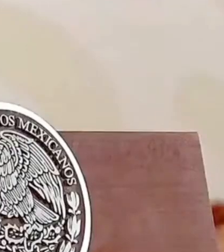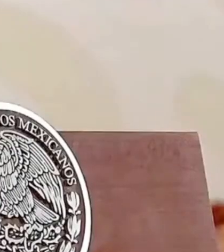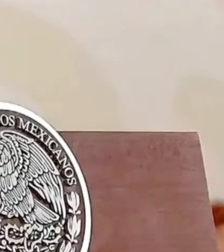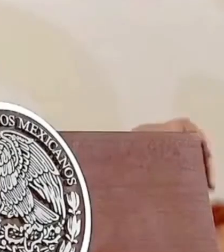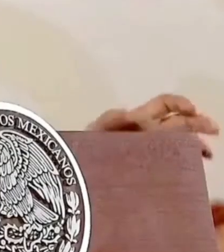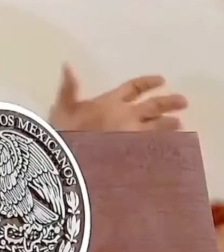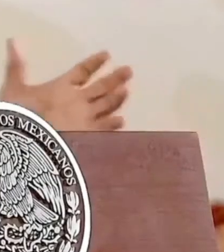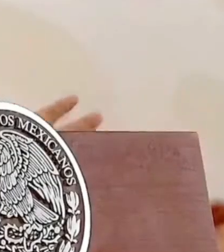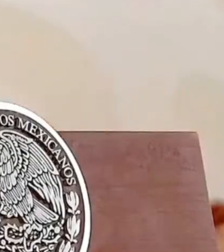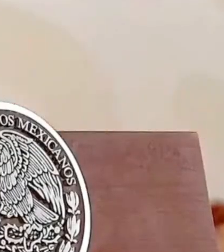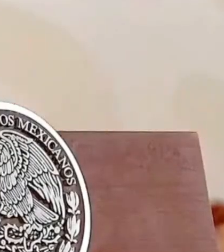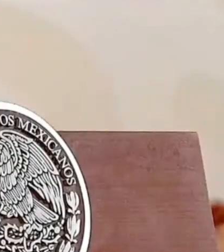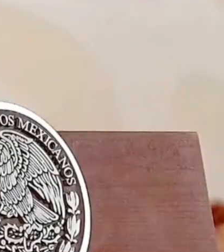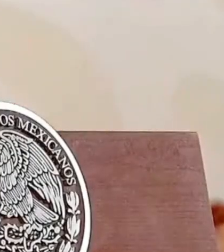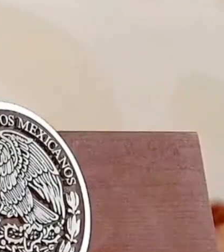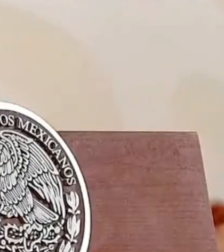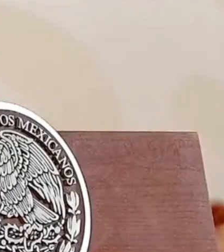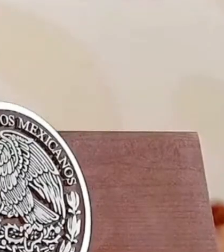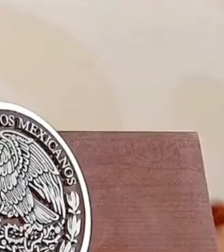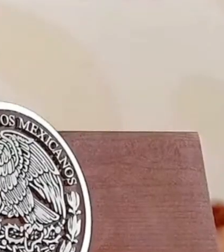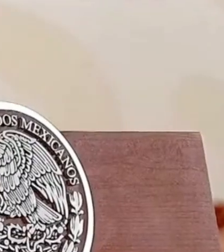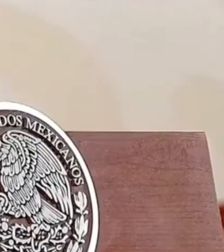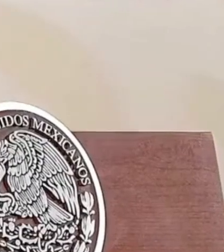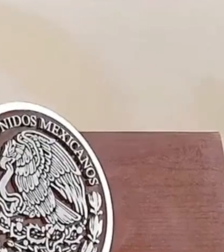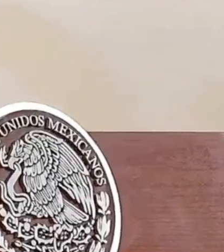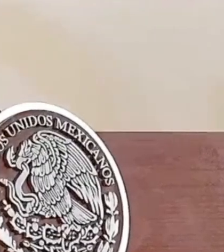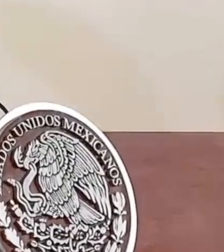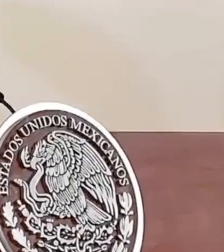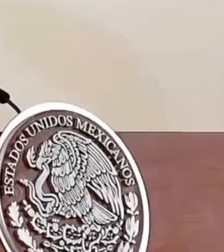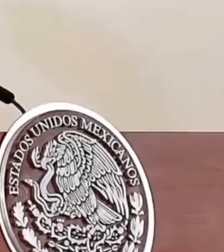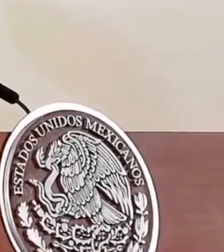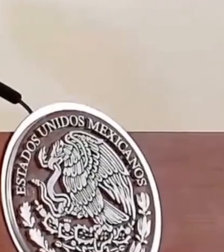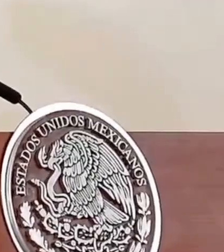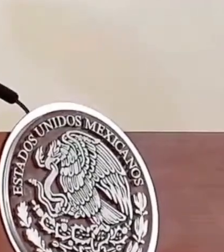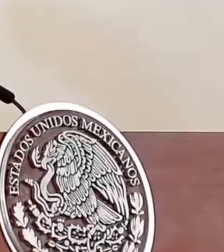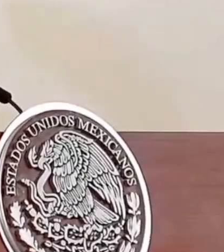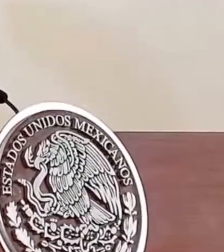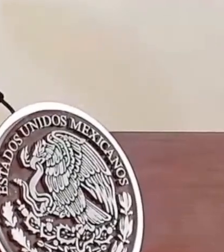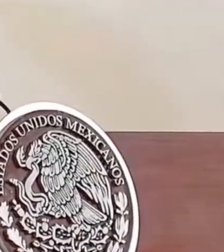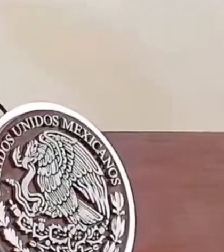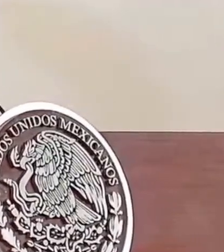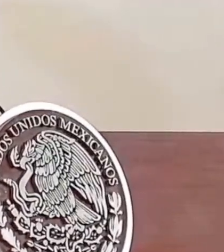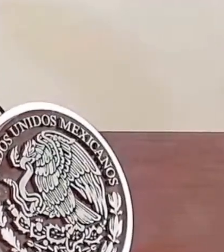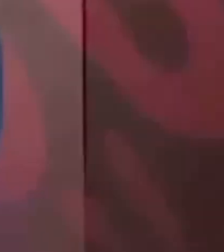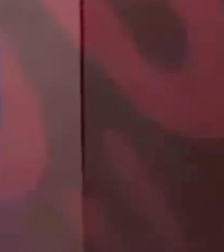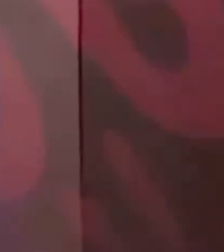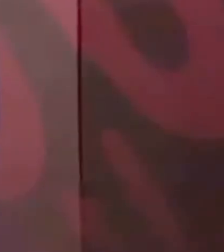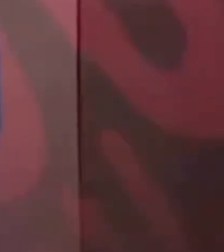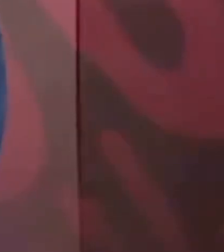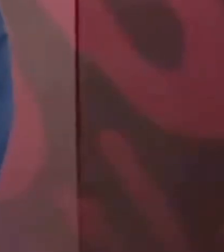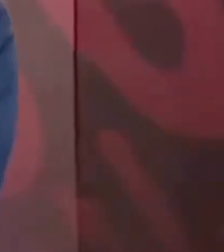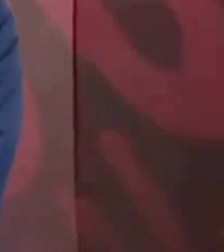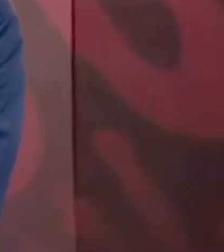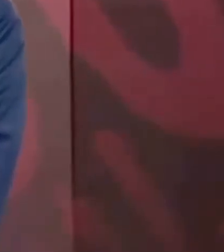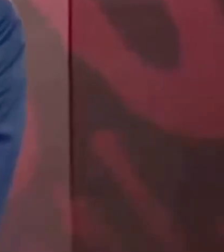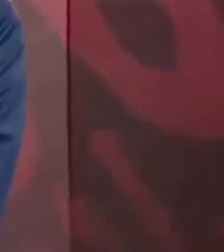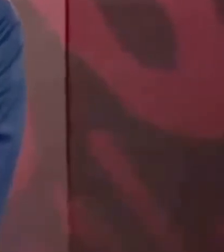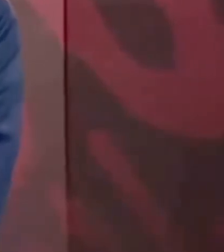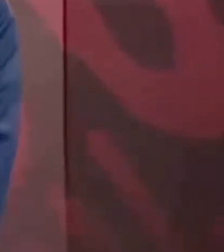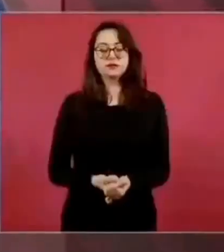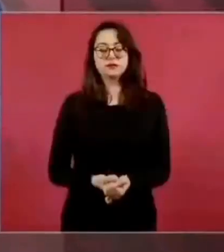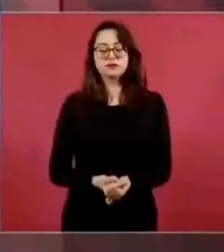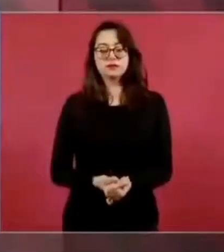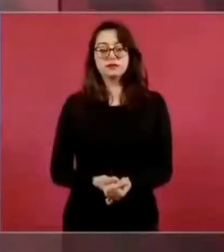Entonces, se recupera el petróleo y se recupera la industria eléctrica.